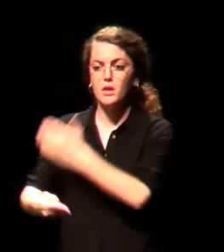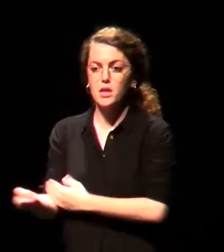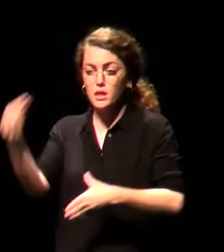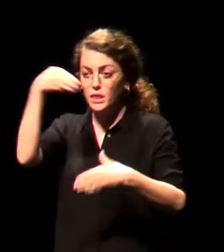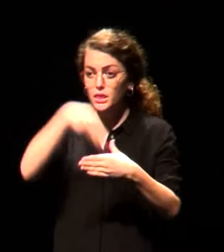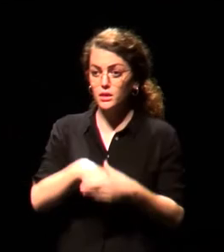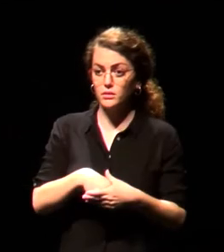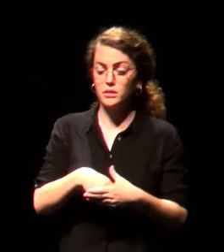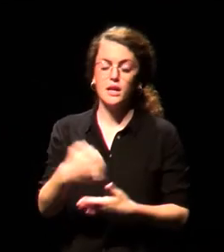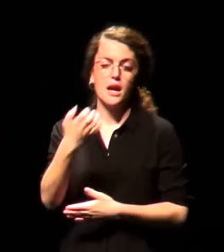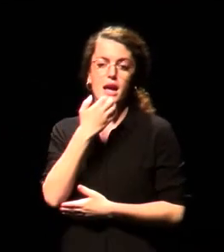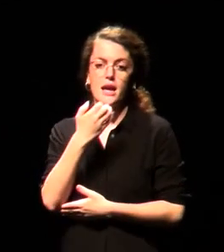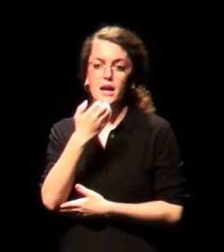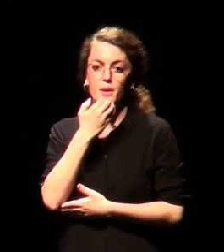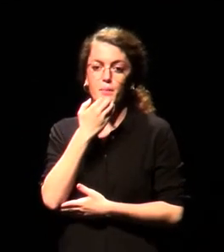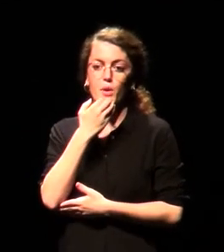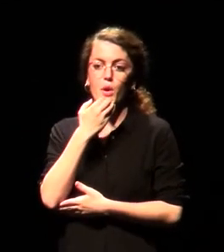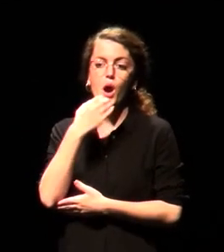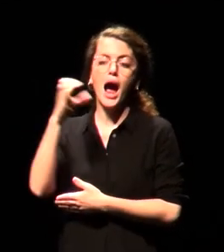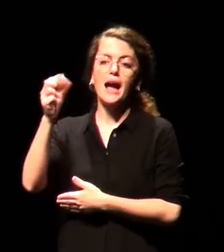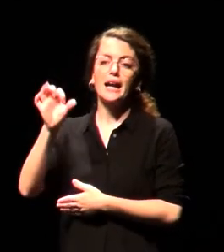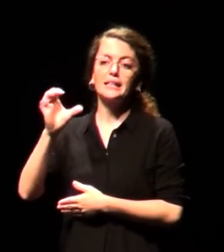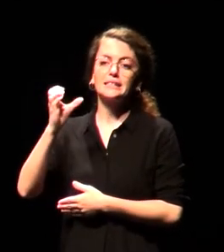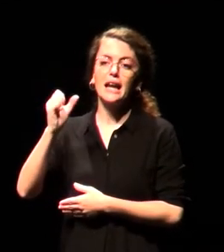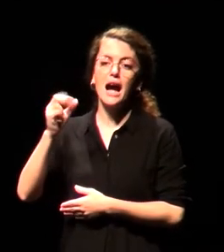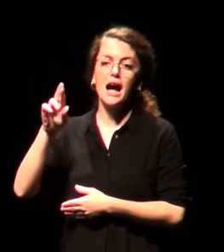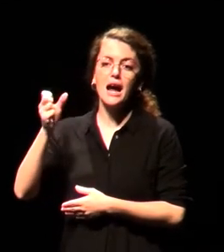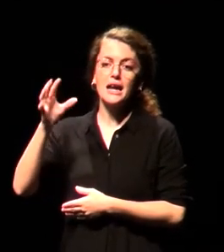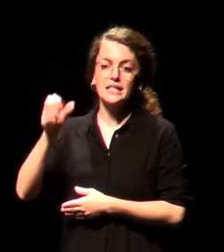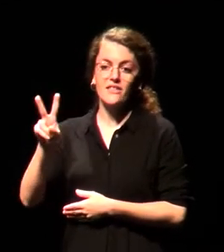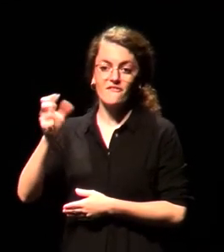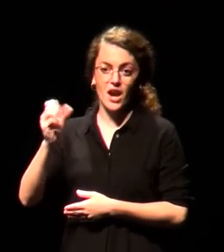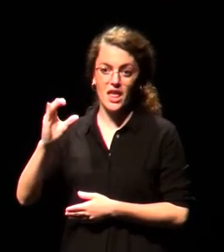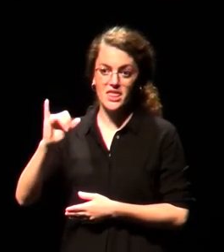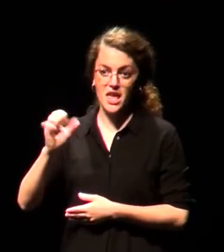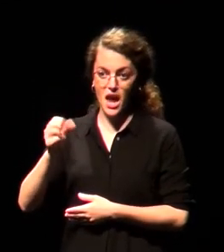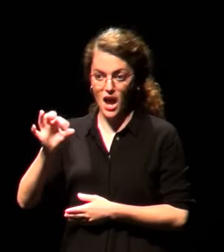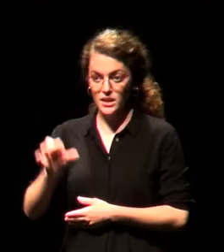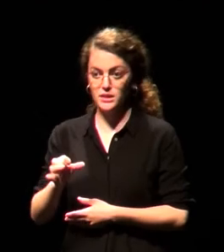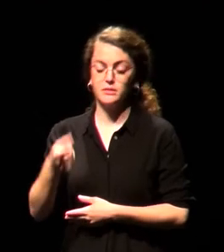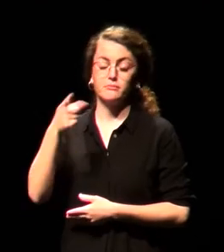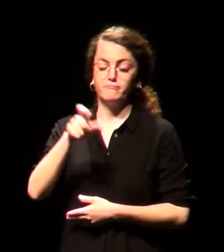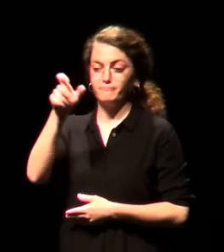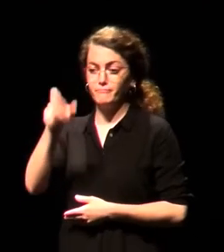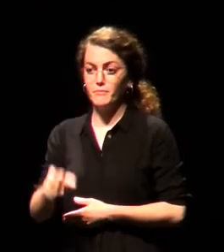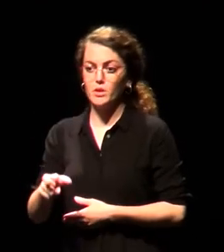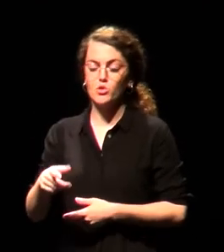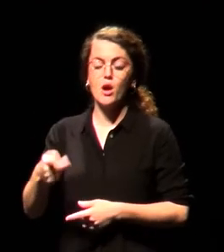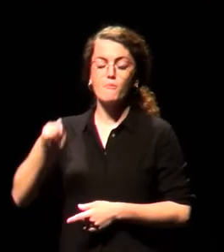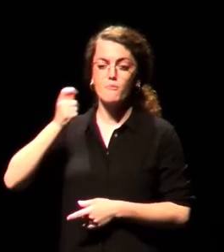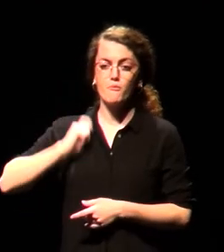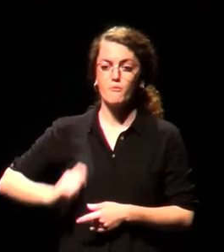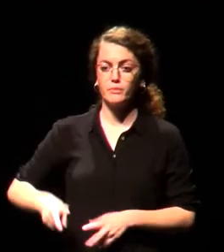como es el caso del montaje cáscaras vacías, así como la capacitación de los profesionales de las artes escénicas